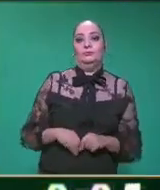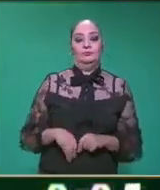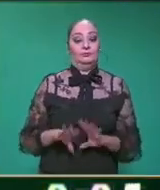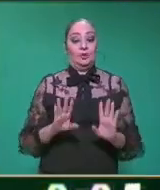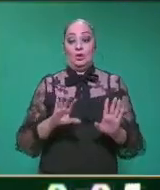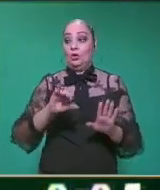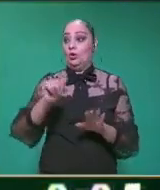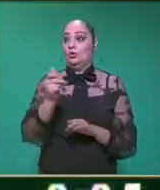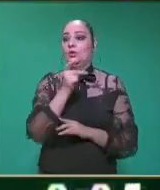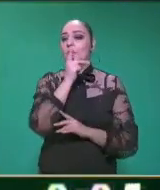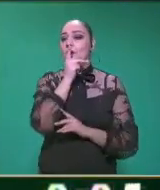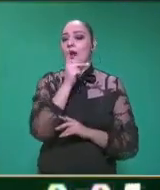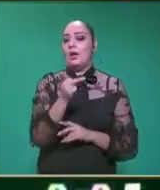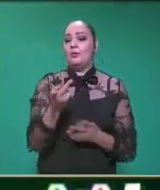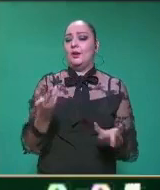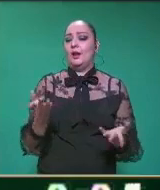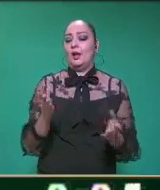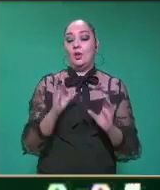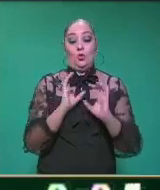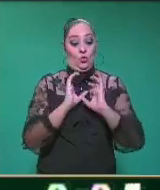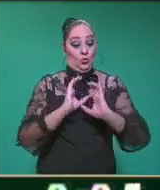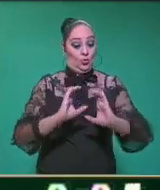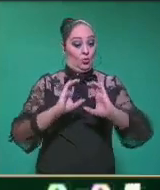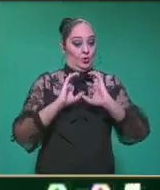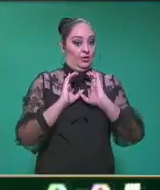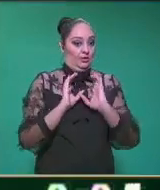Siguiente palabra. Cuidar.